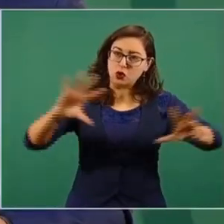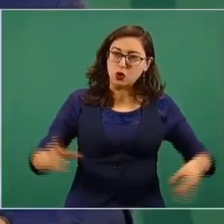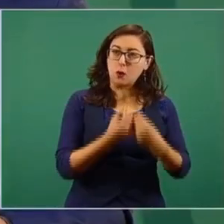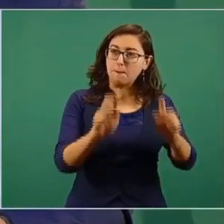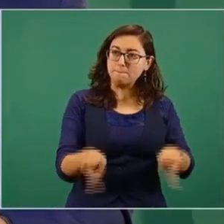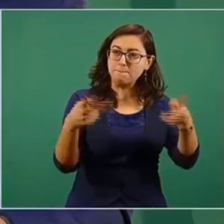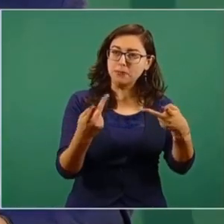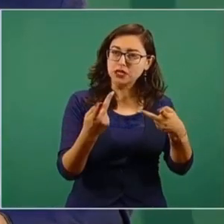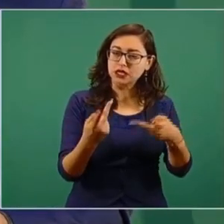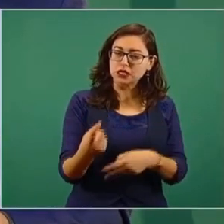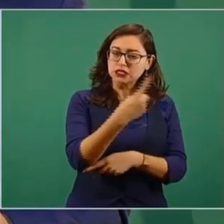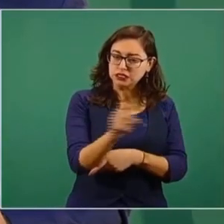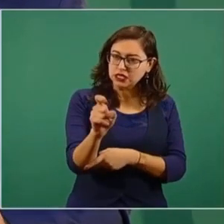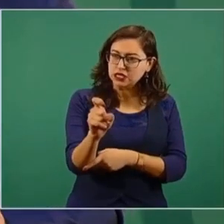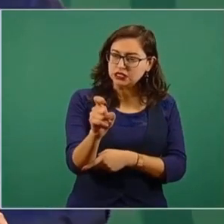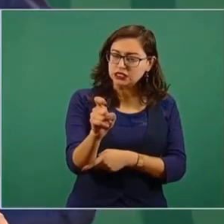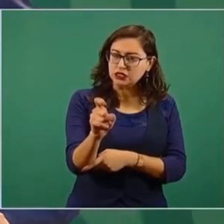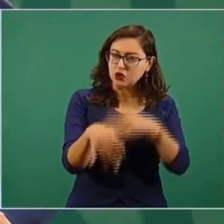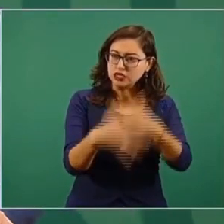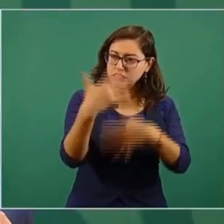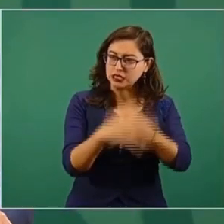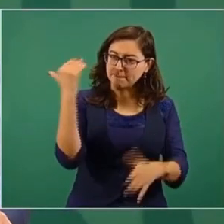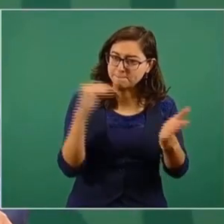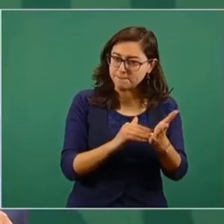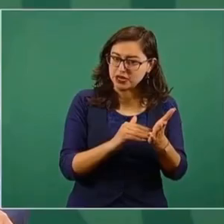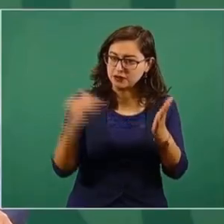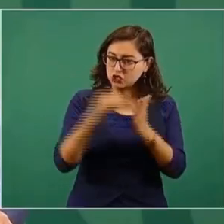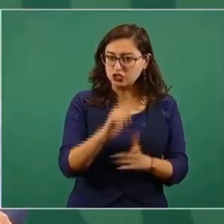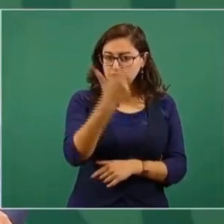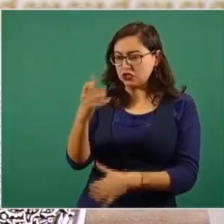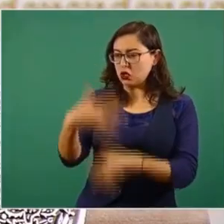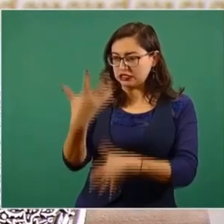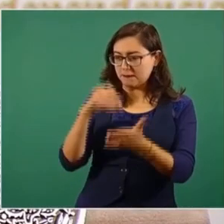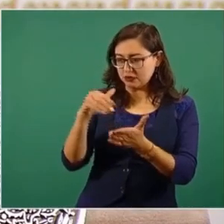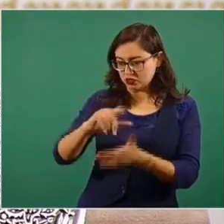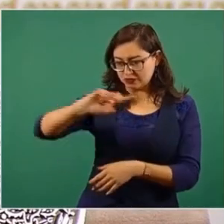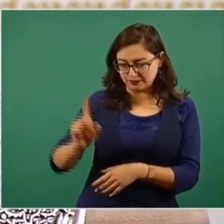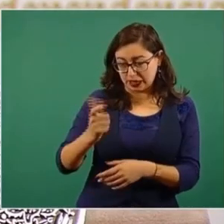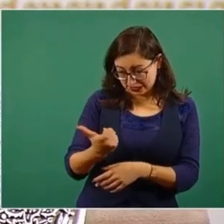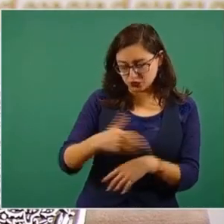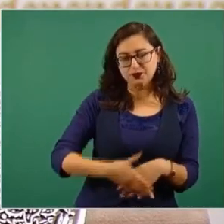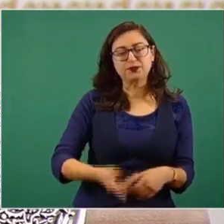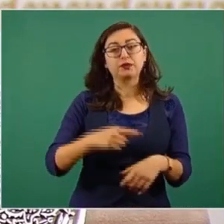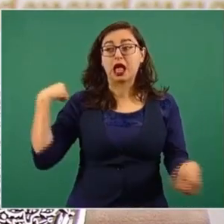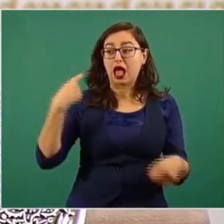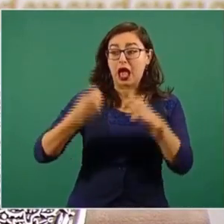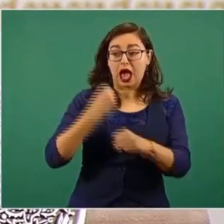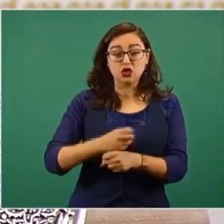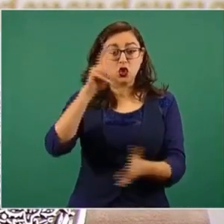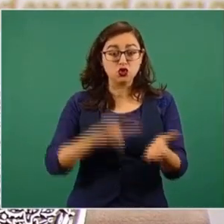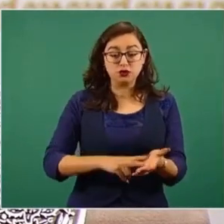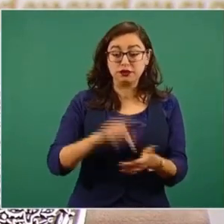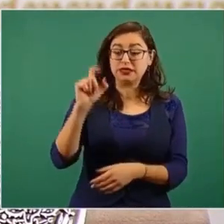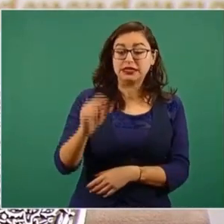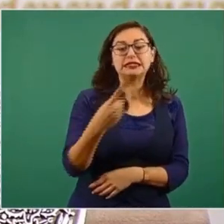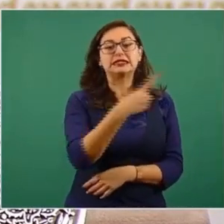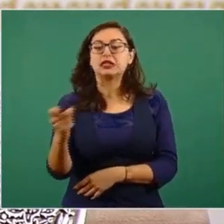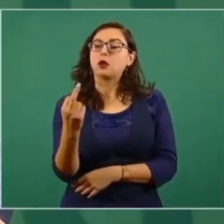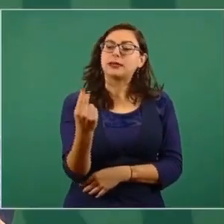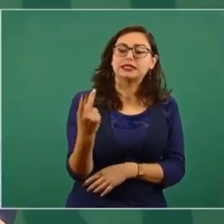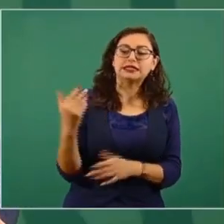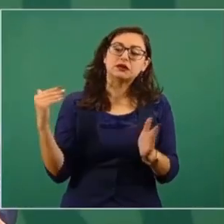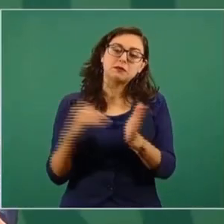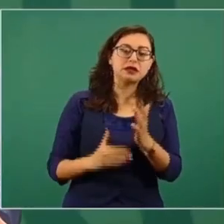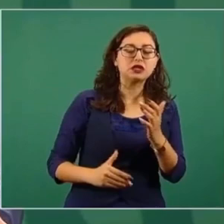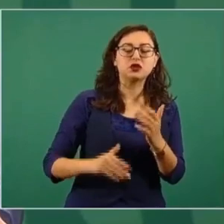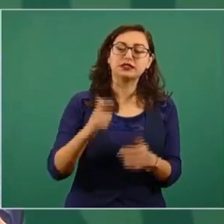115 mil millones de pesos y en el 2020 vendieron 125 mil millones de pesos,